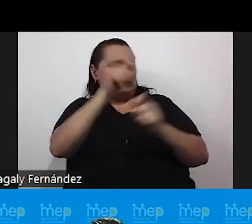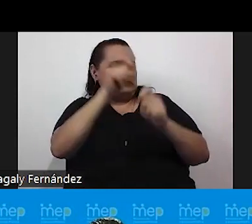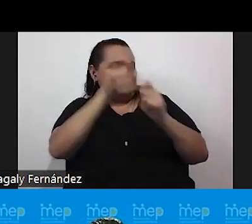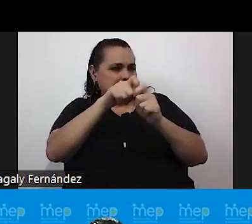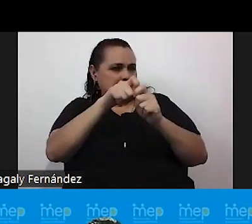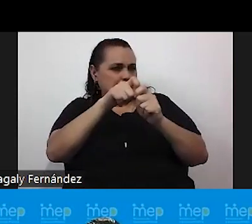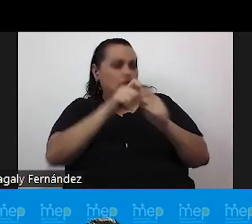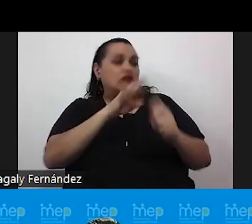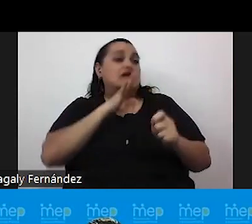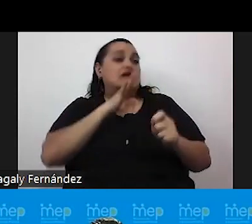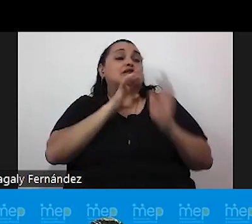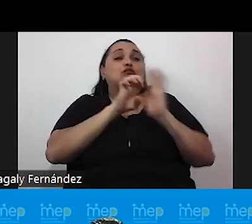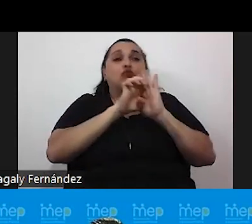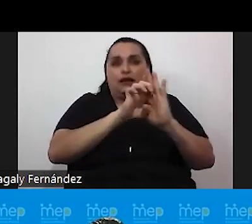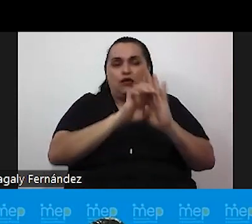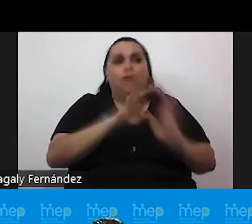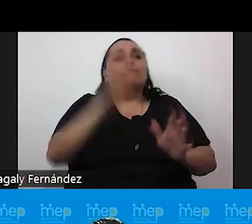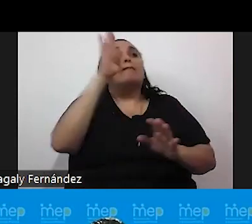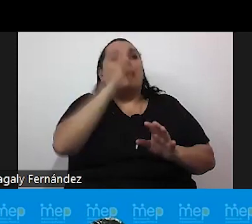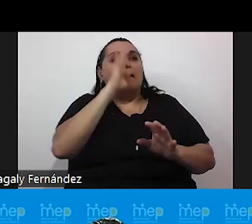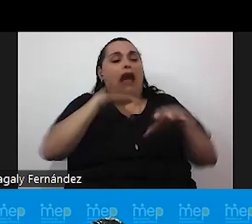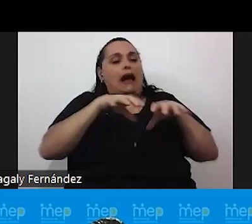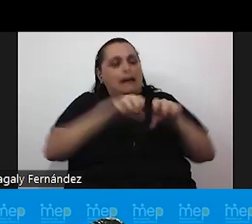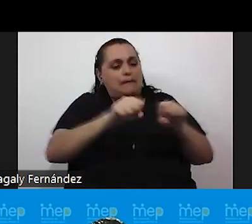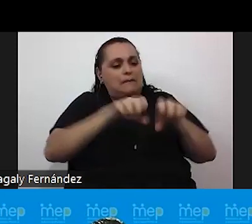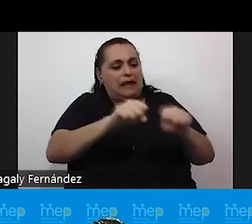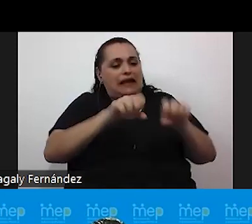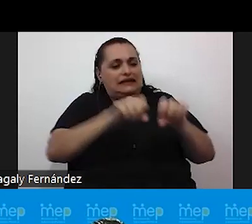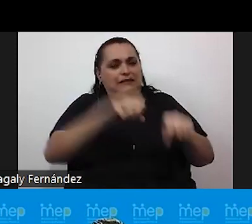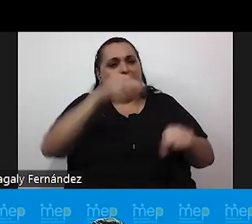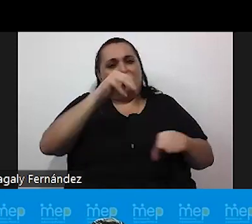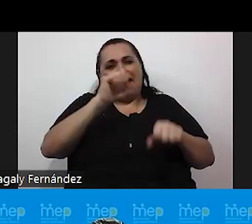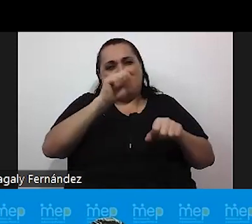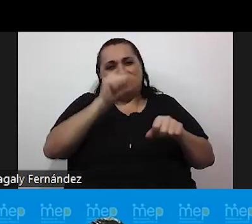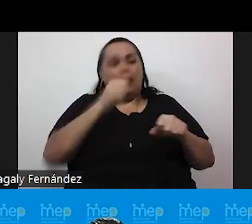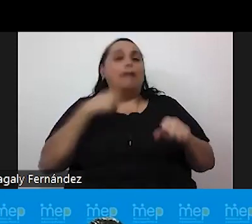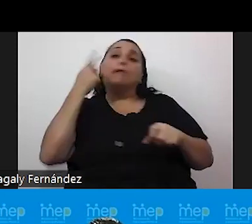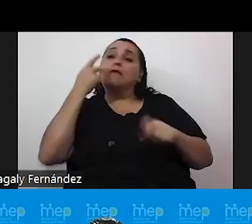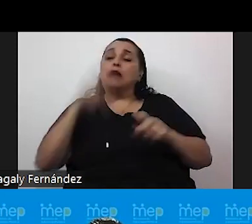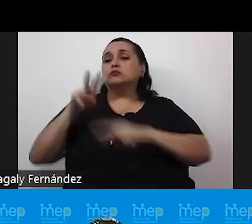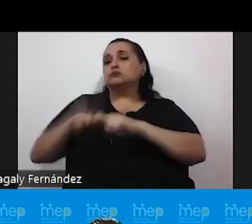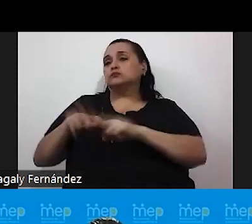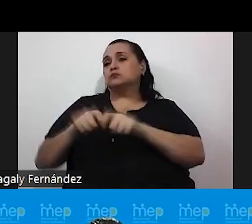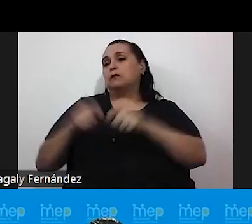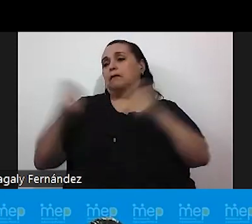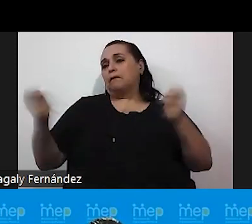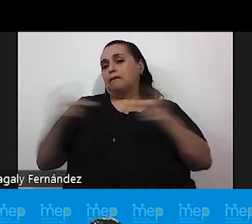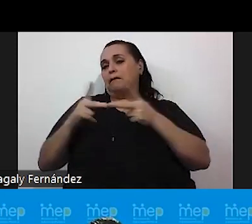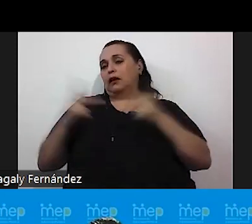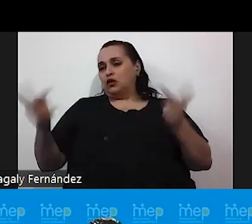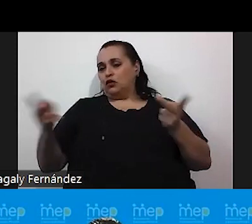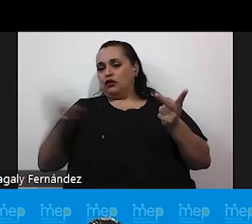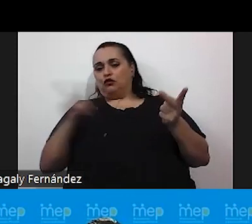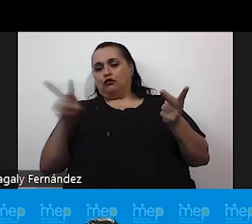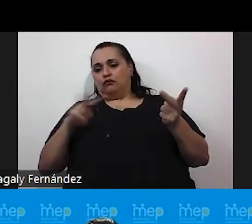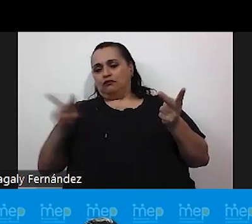que se nos hablaba, por ejemplo, de que mamá amasa la masa y papá lee el periódico. En estos cuentos, ¿verdad?